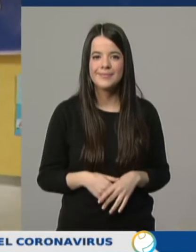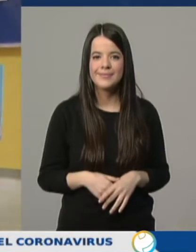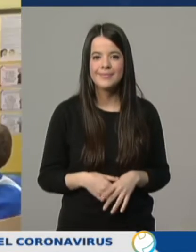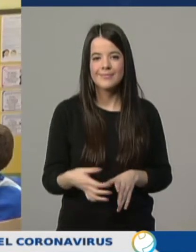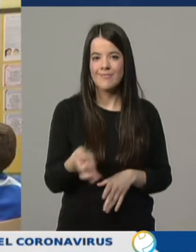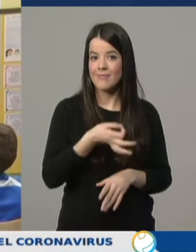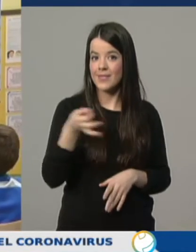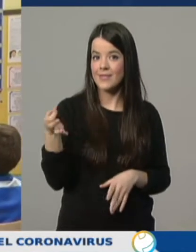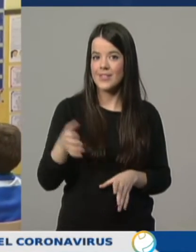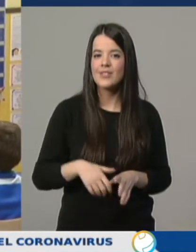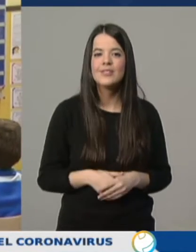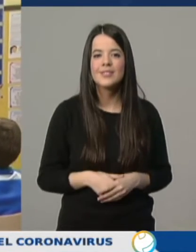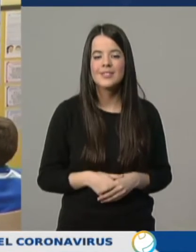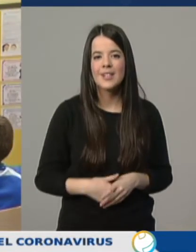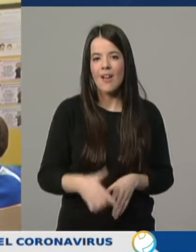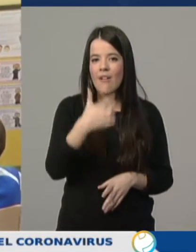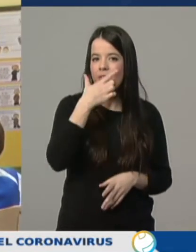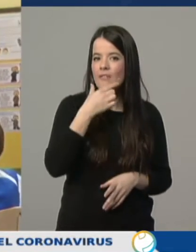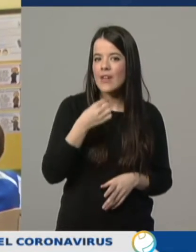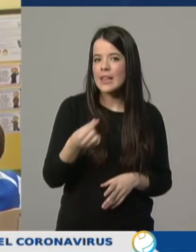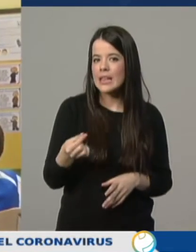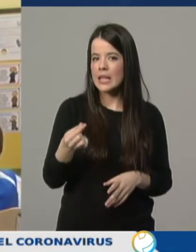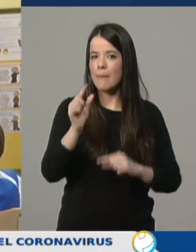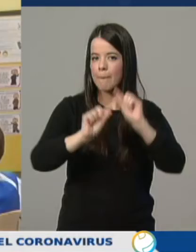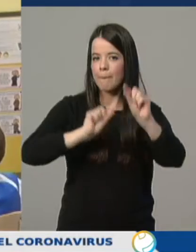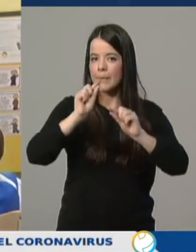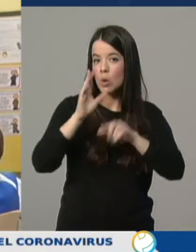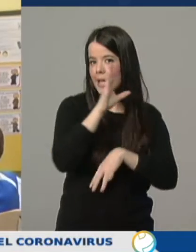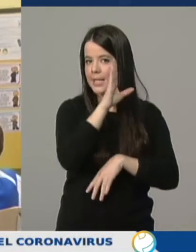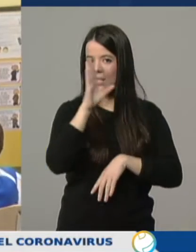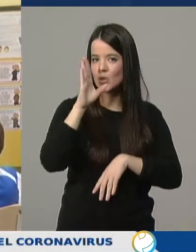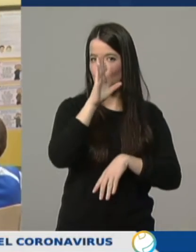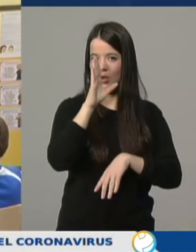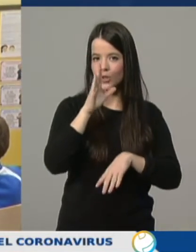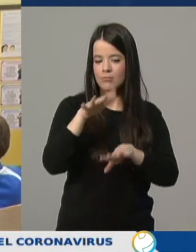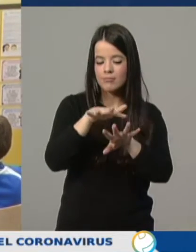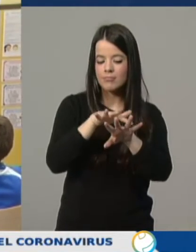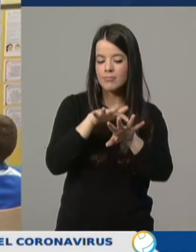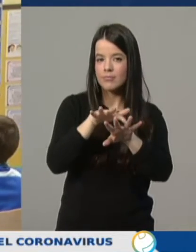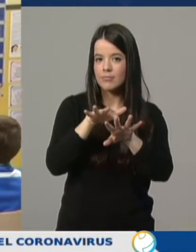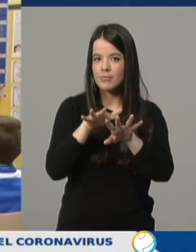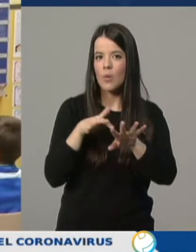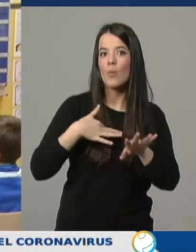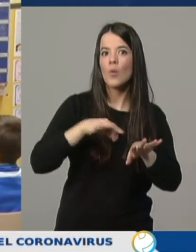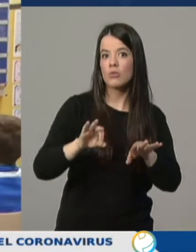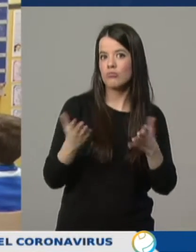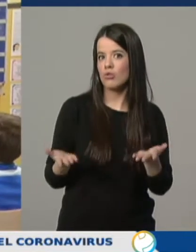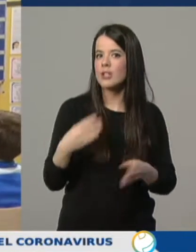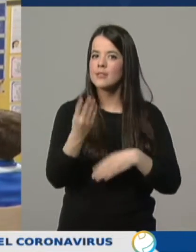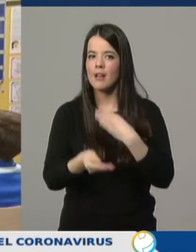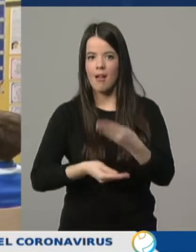Perfecto. ¿Con qué facilidad pueden estar escondidos? Por todos los ángulos, entre los dedos. Y entonces, ¿qué hacemos?